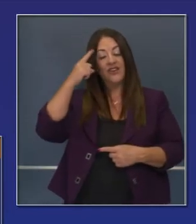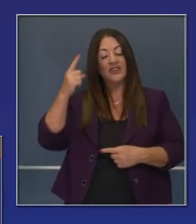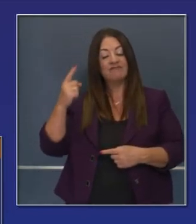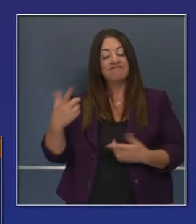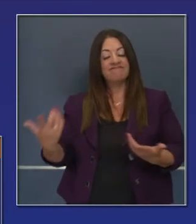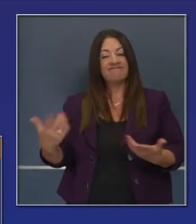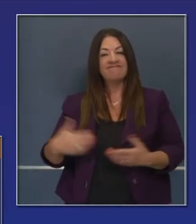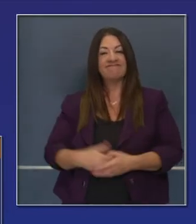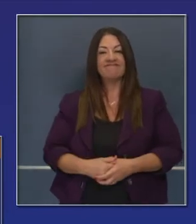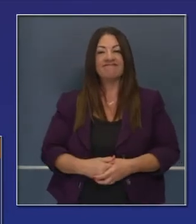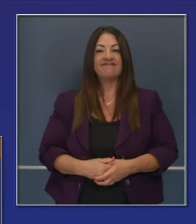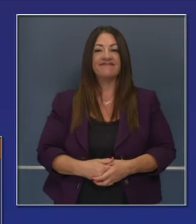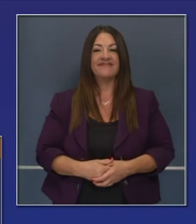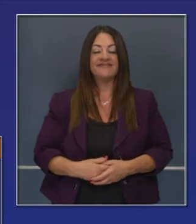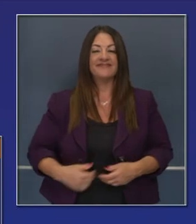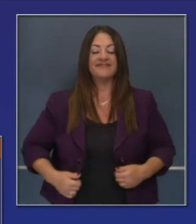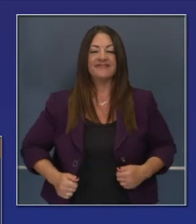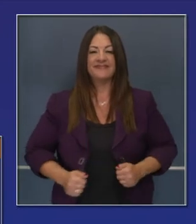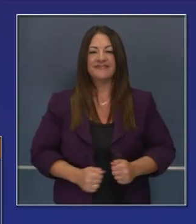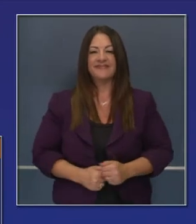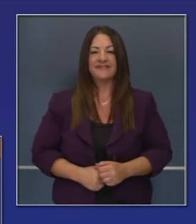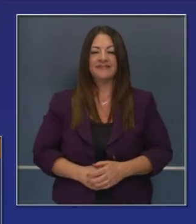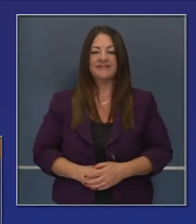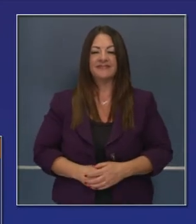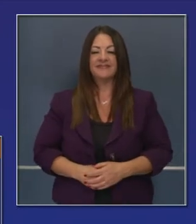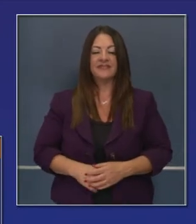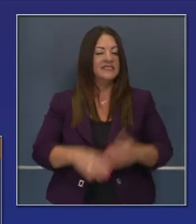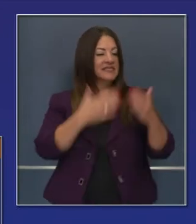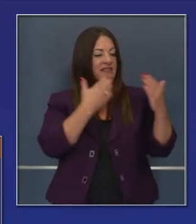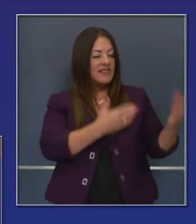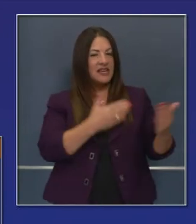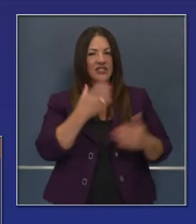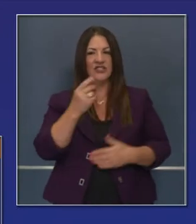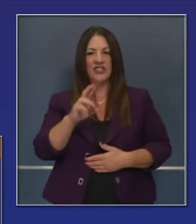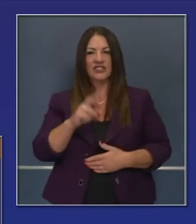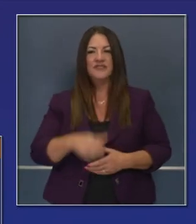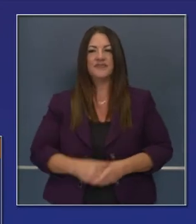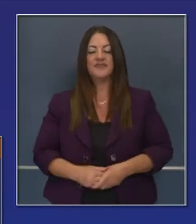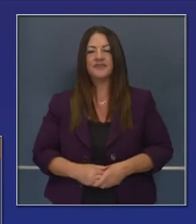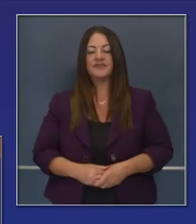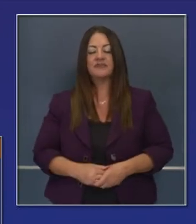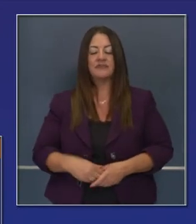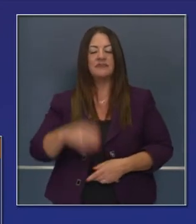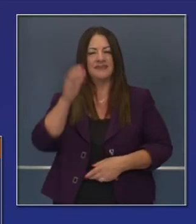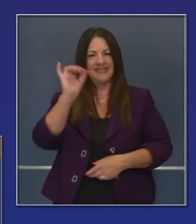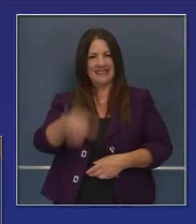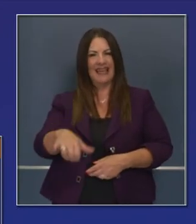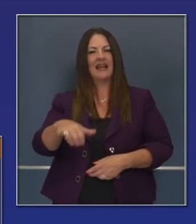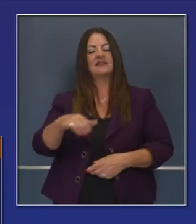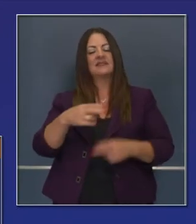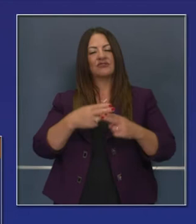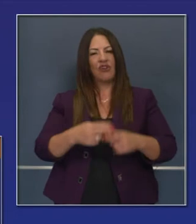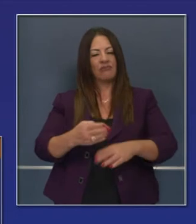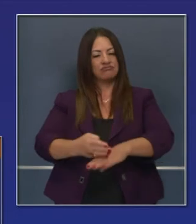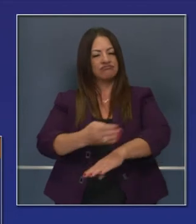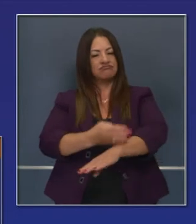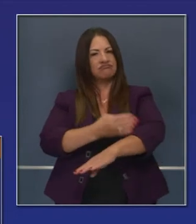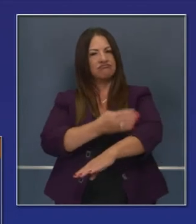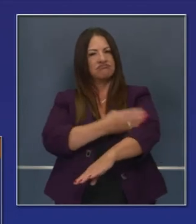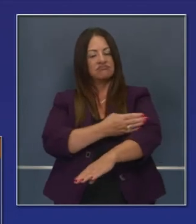Ahora regresamos el podio al gobernador. Gracias. Muchas gracias, doctor Gally. Así que sí se ha logrado progreso